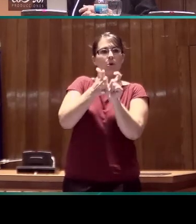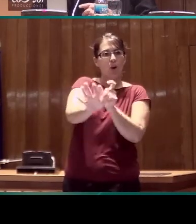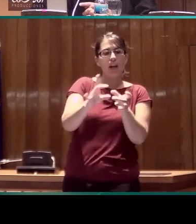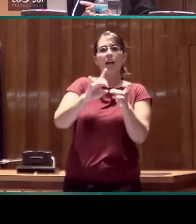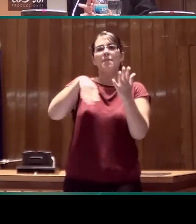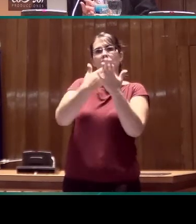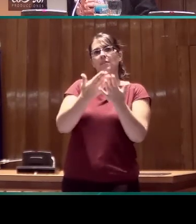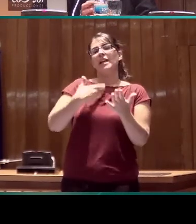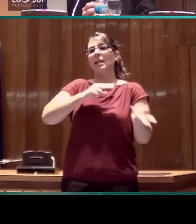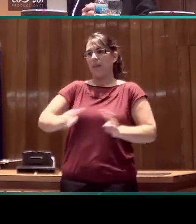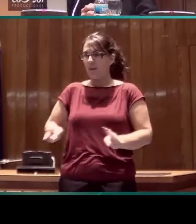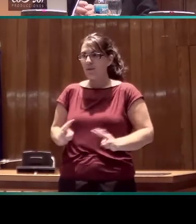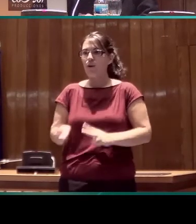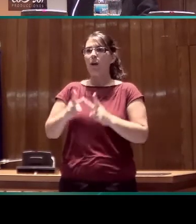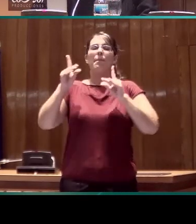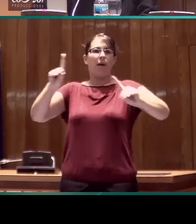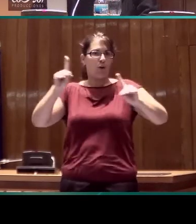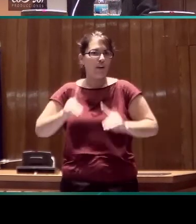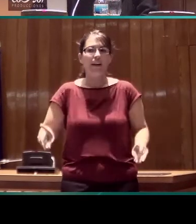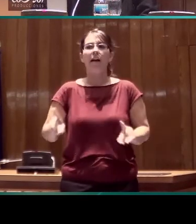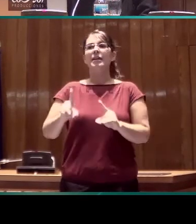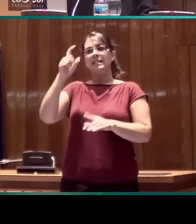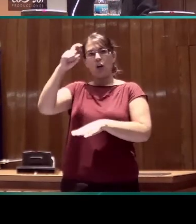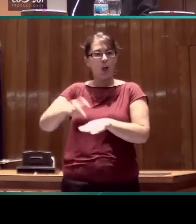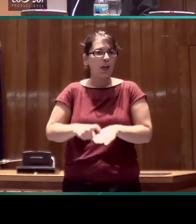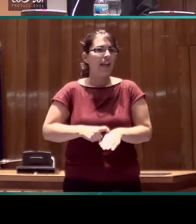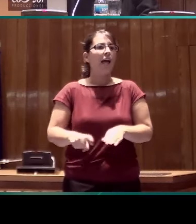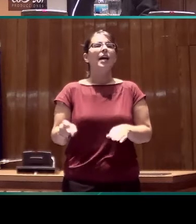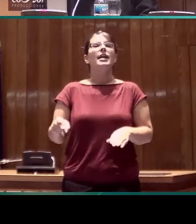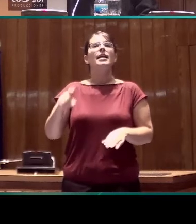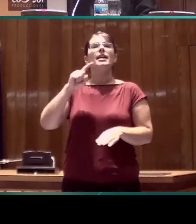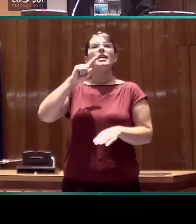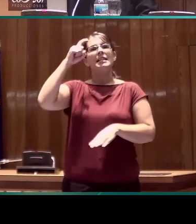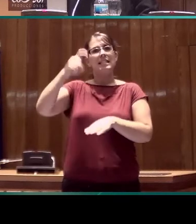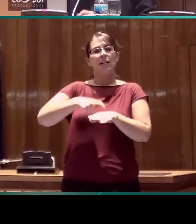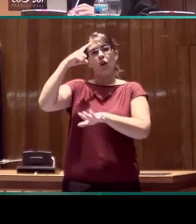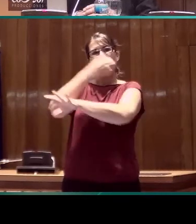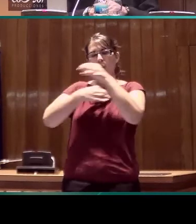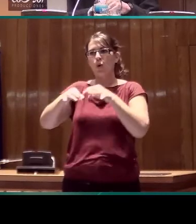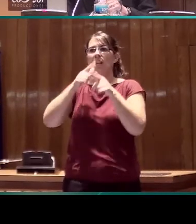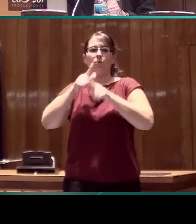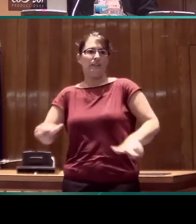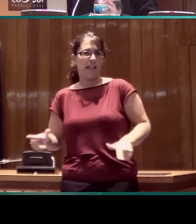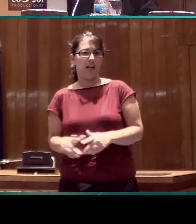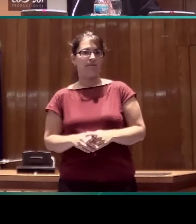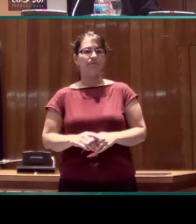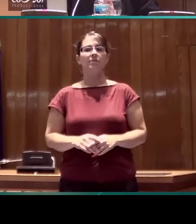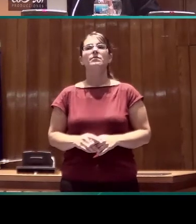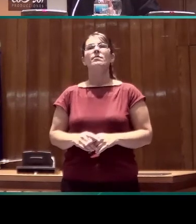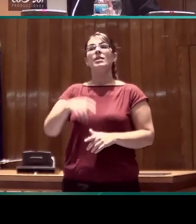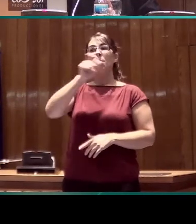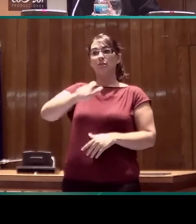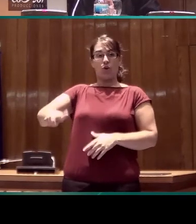en interpretación, en pedagogía, en psicología y en psiconeurolingüística. En cuanto a los miembros,